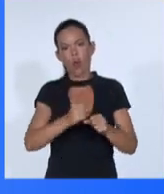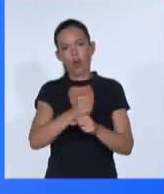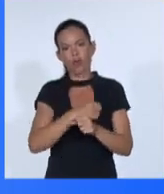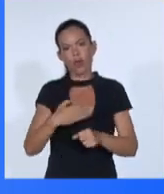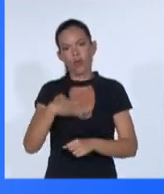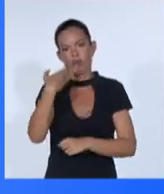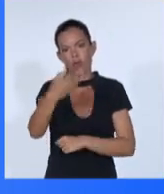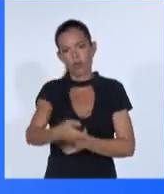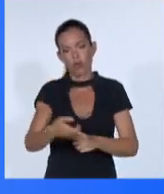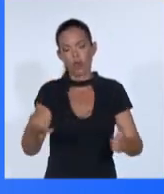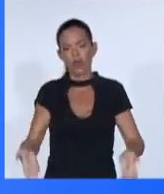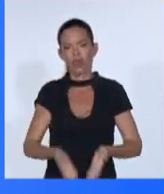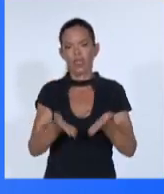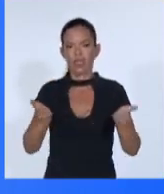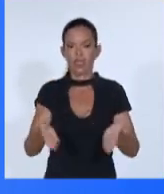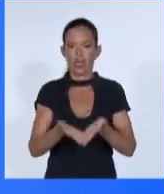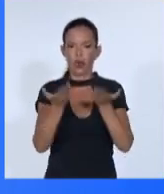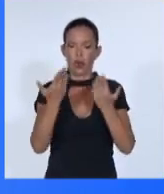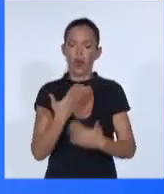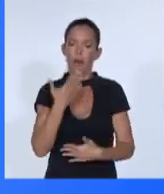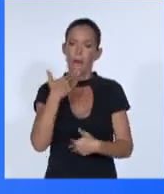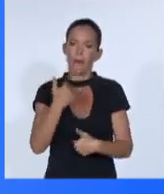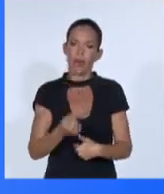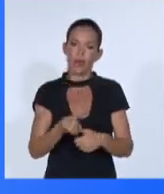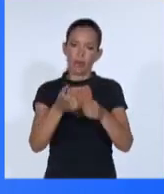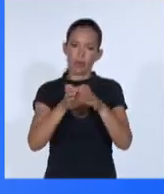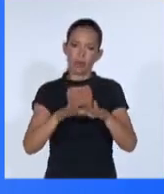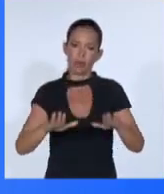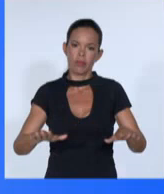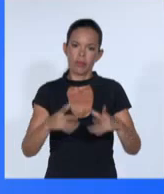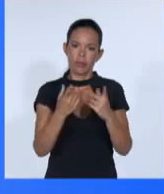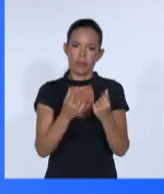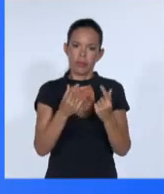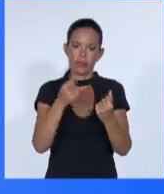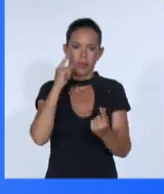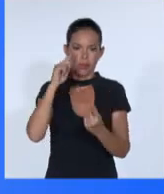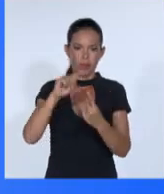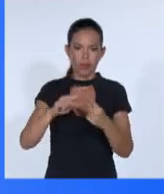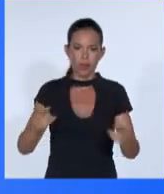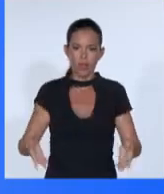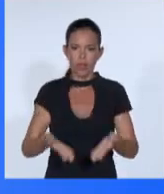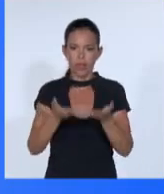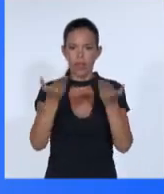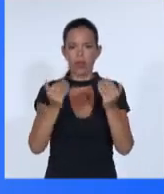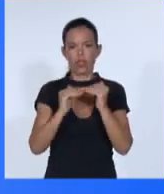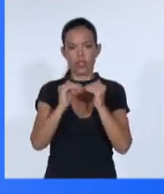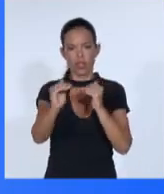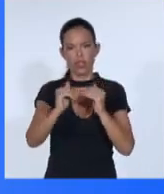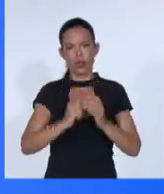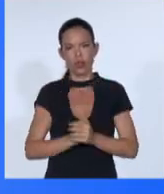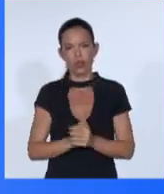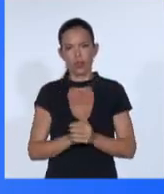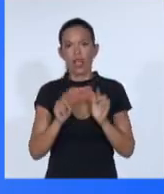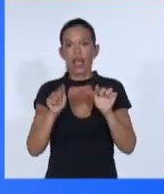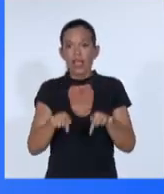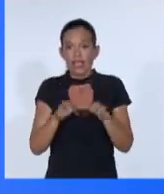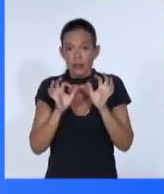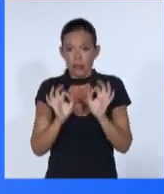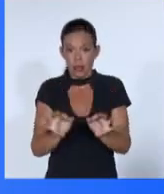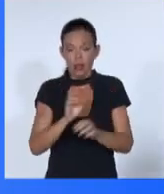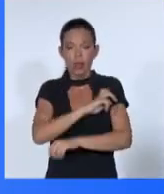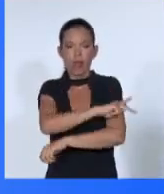y alinear los flujos financieros con los Objetivos de Desarrollo Sostenible. Asimismo, exhortamos a los países